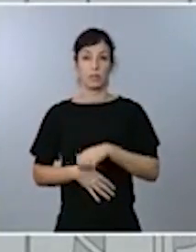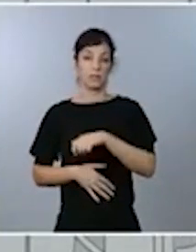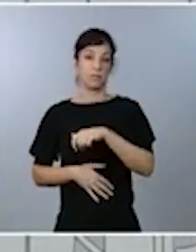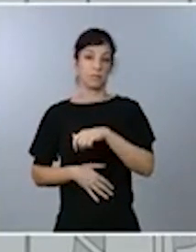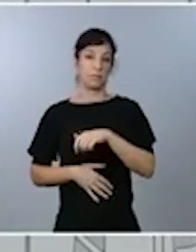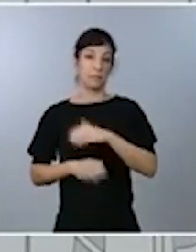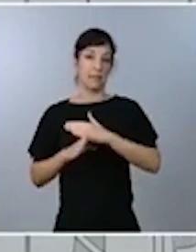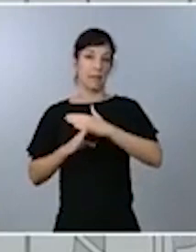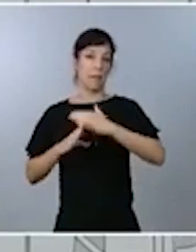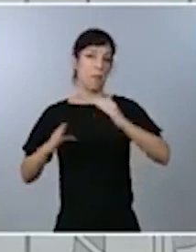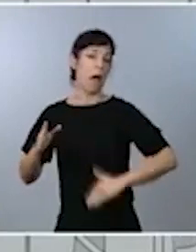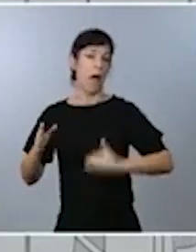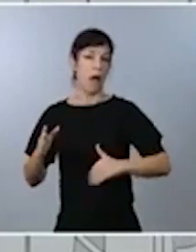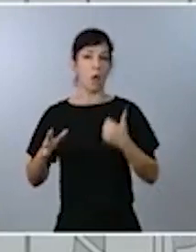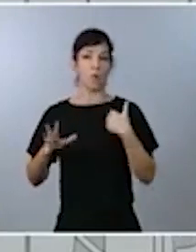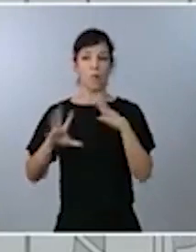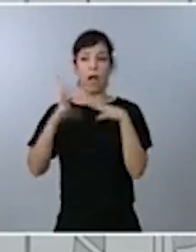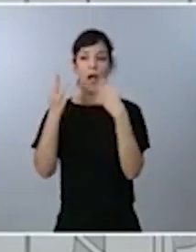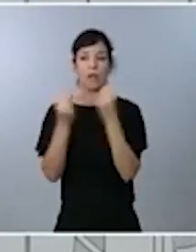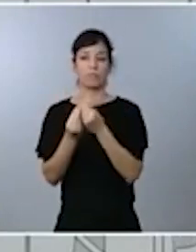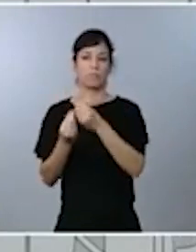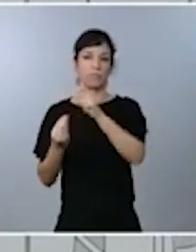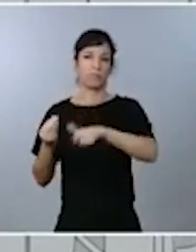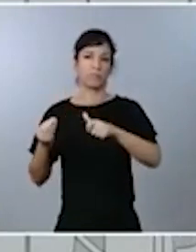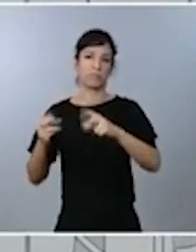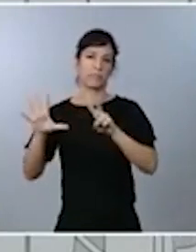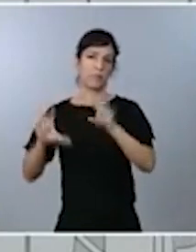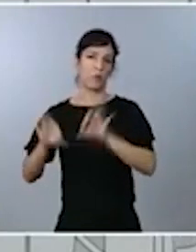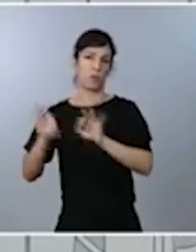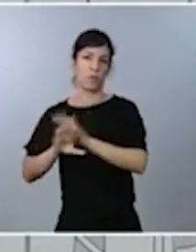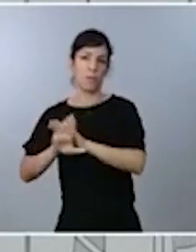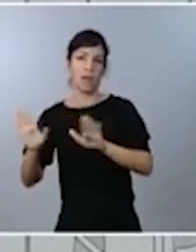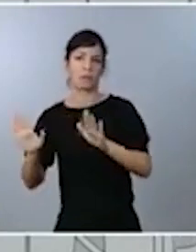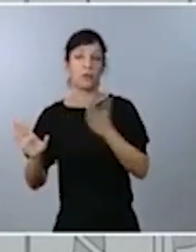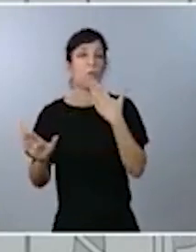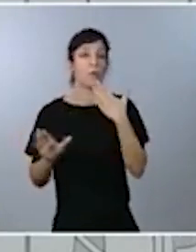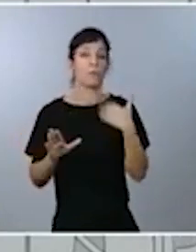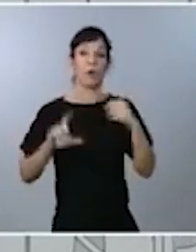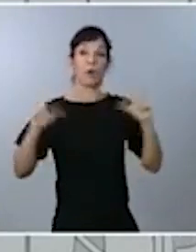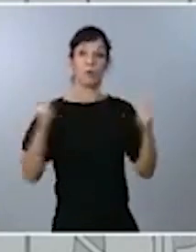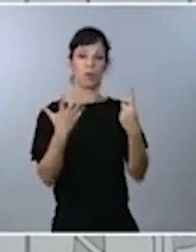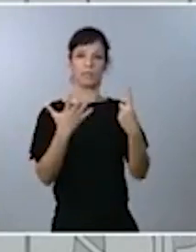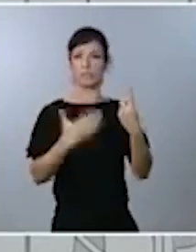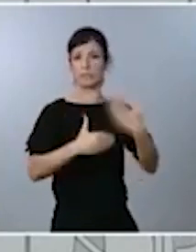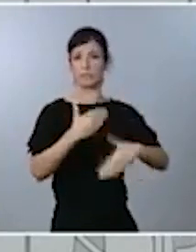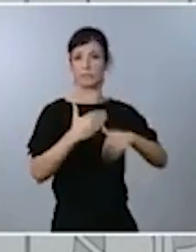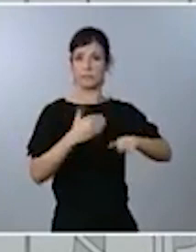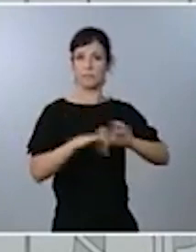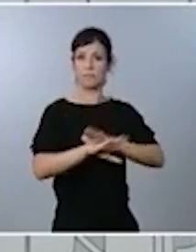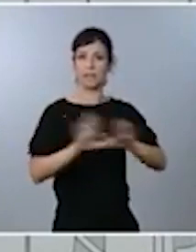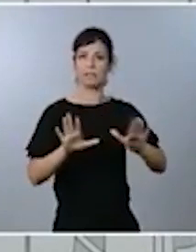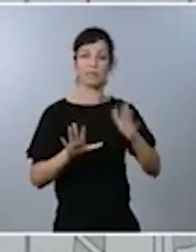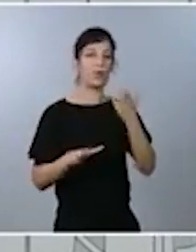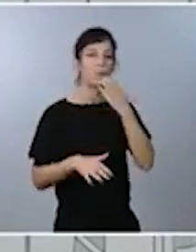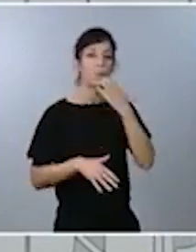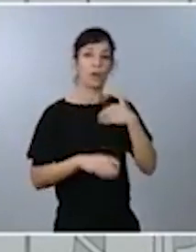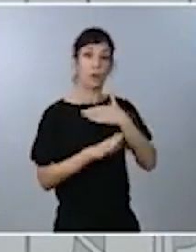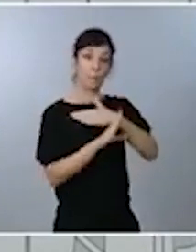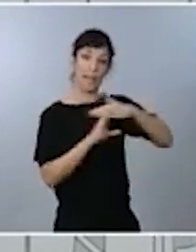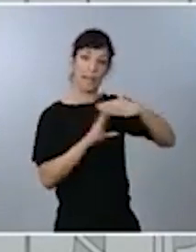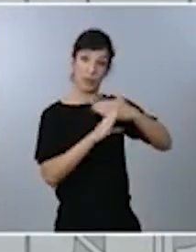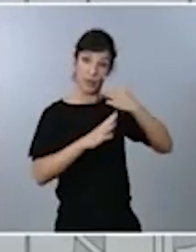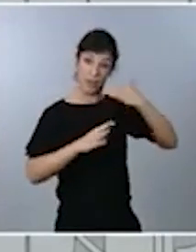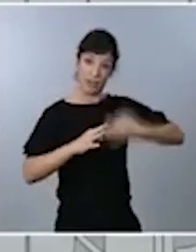de la alerta, pasando por la limitación de reuniones a seis personas y la limitación de aforos al 50% en el nivel medio hasta